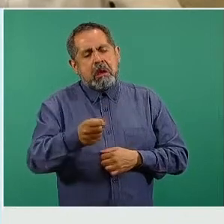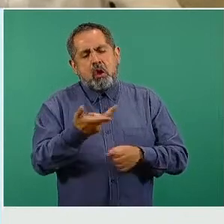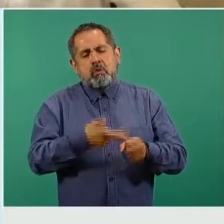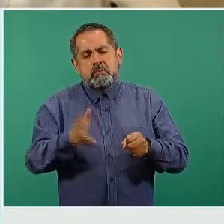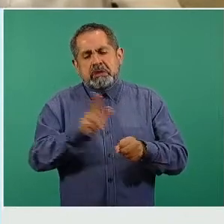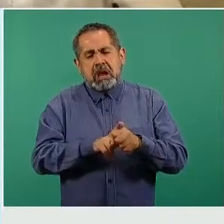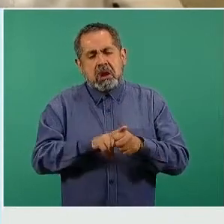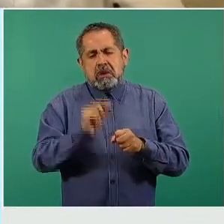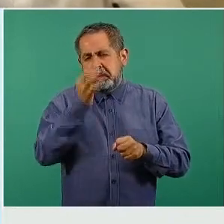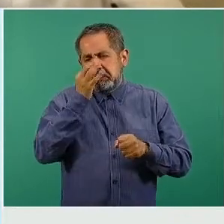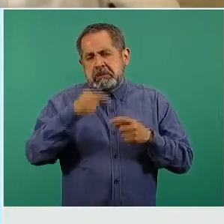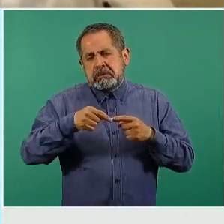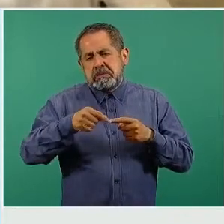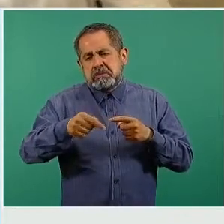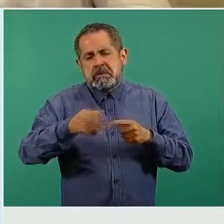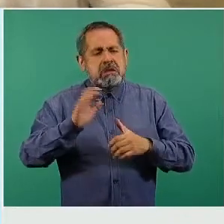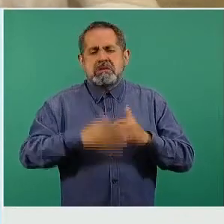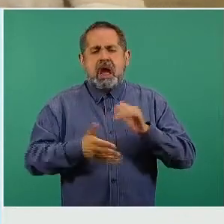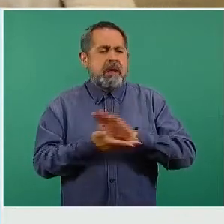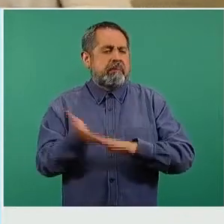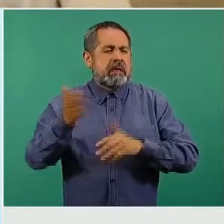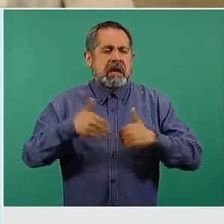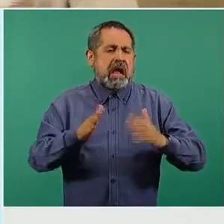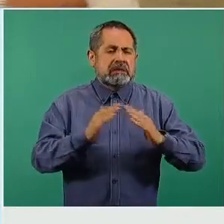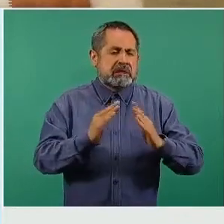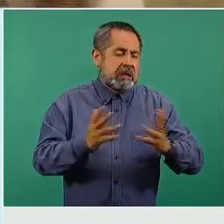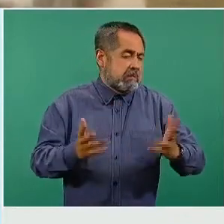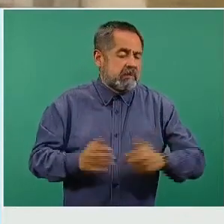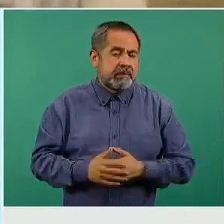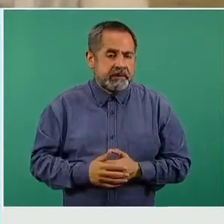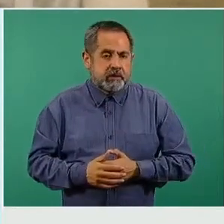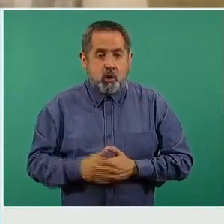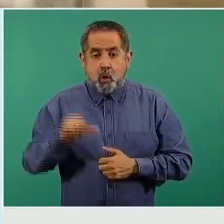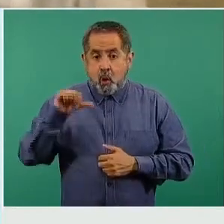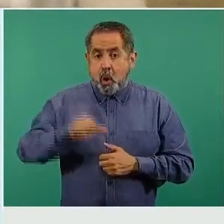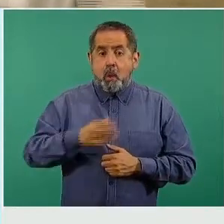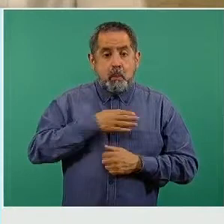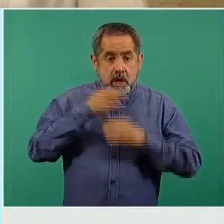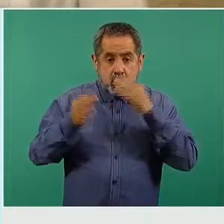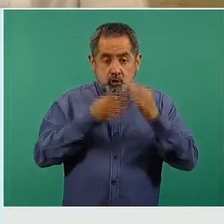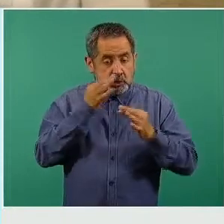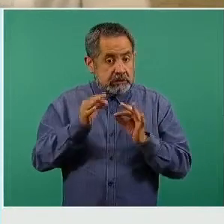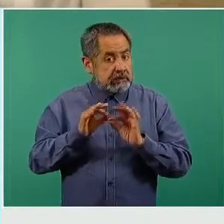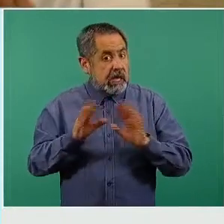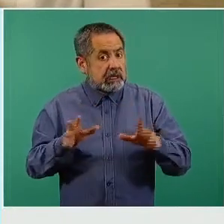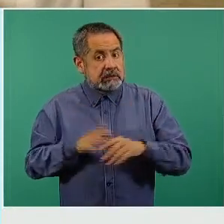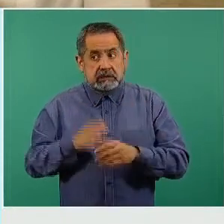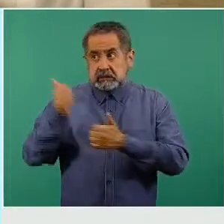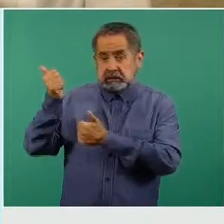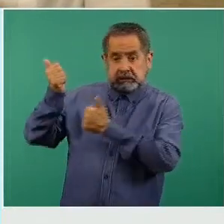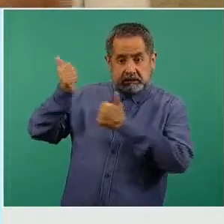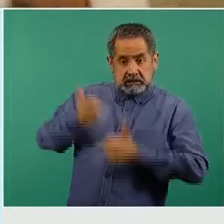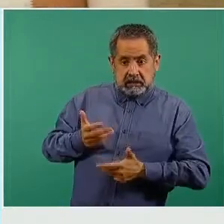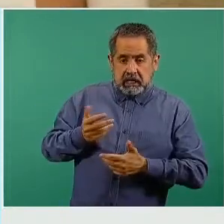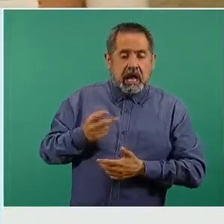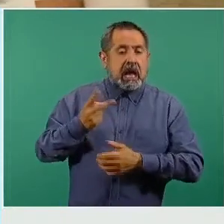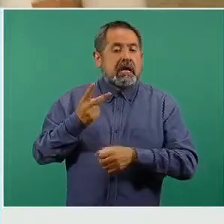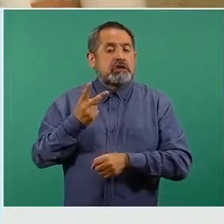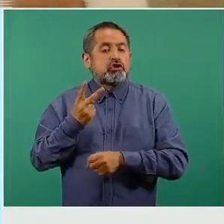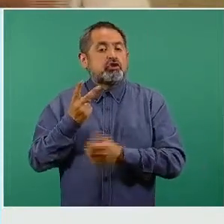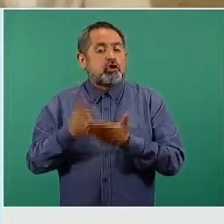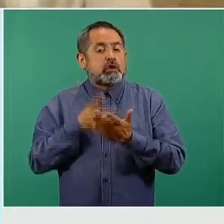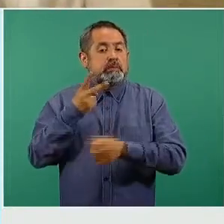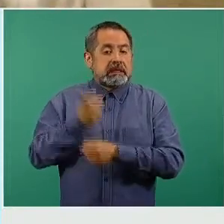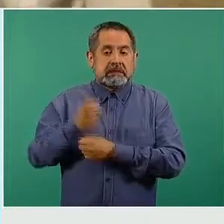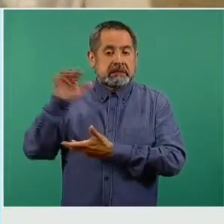muy cortos. La siguiente, por favor. Hoy también tuvimos buenas noticias en el arribo de el segundo segmento